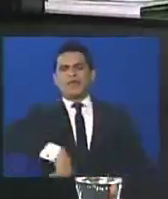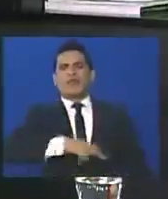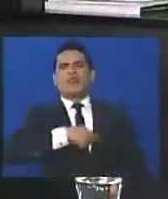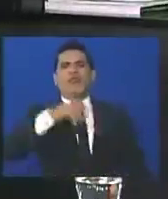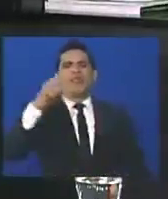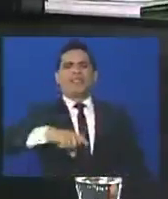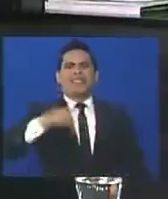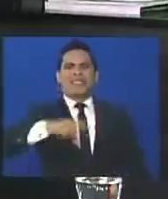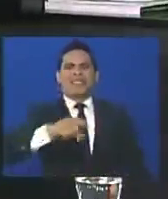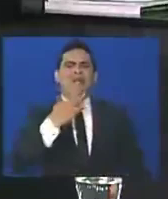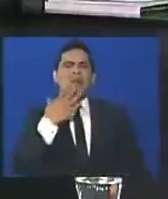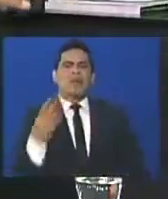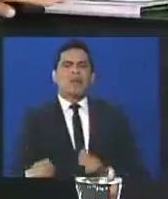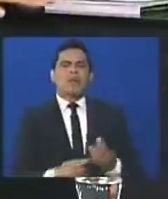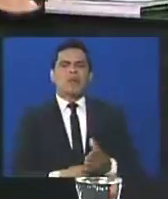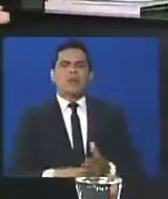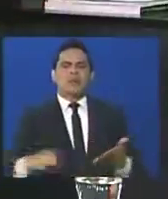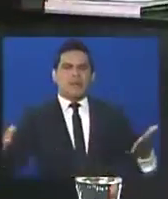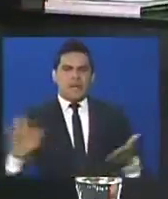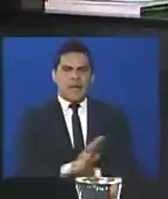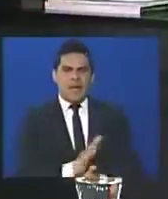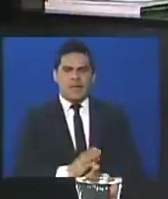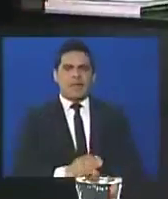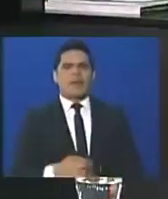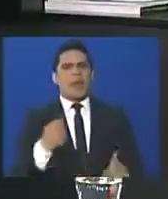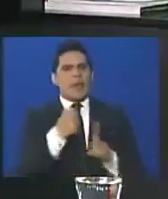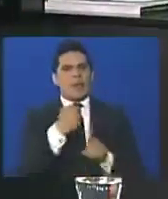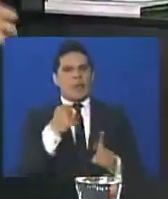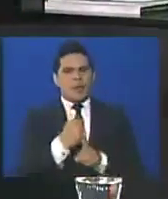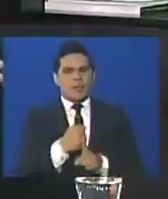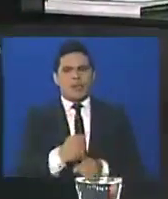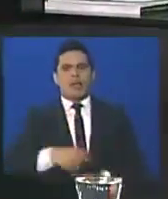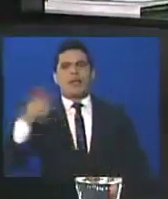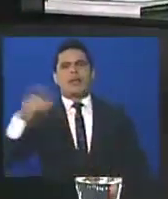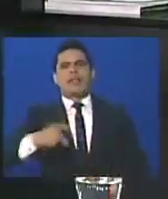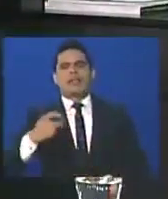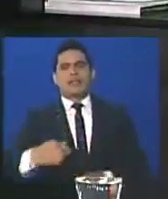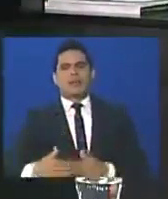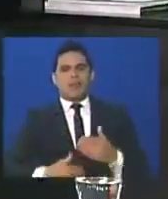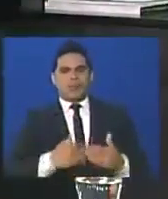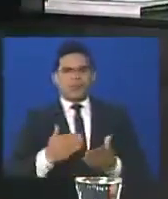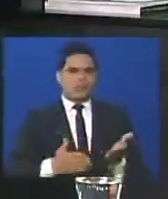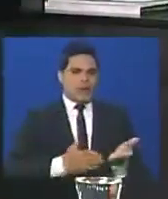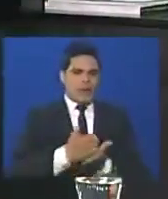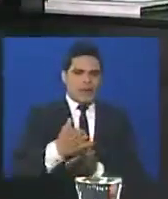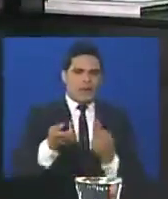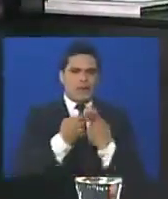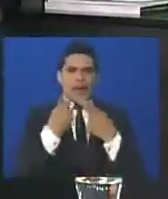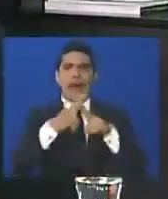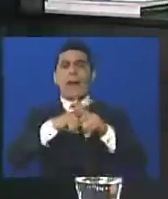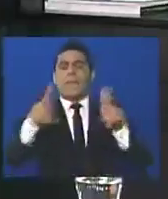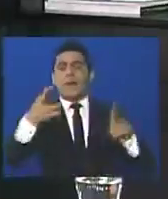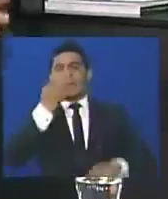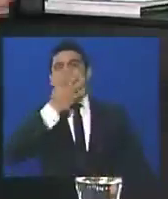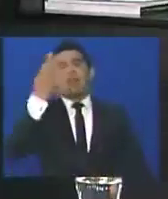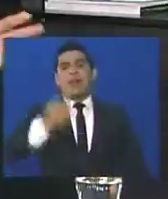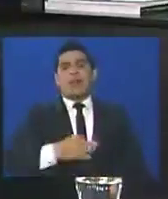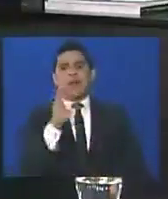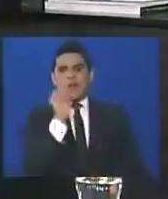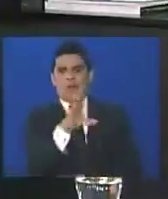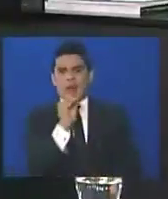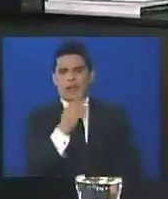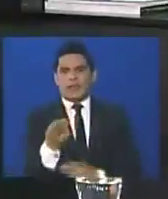necesitamos, que se sea la violencia, necesitamos un camino a la paz, necesitamos una real conferencia de paz, según